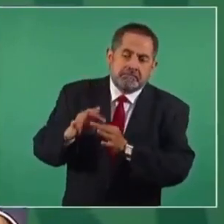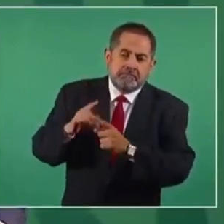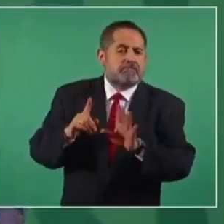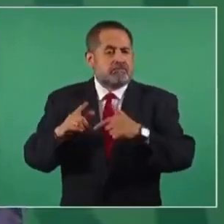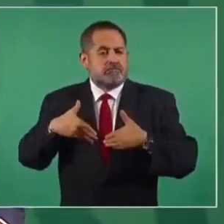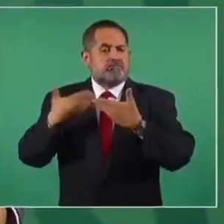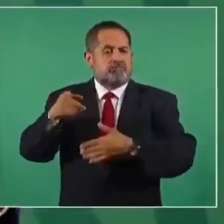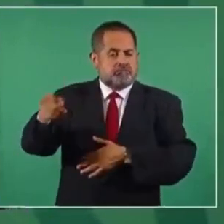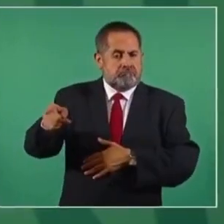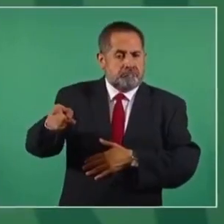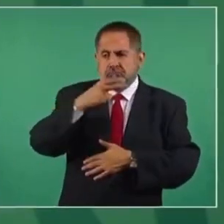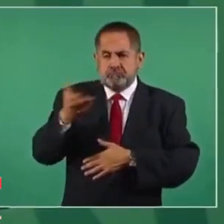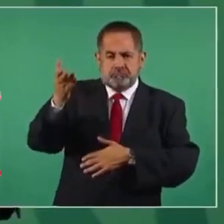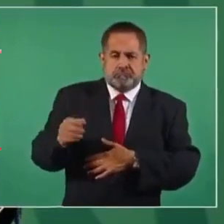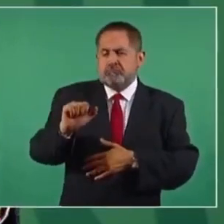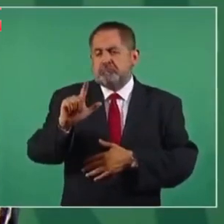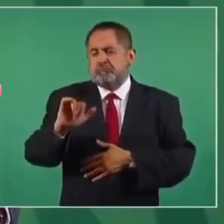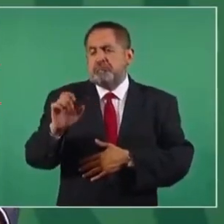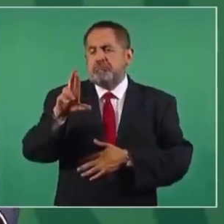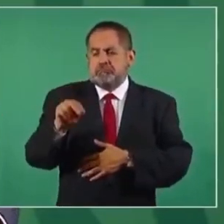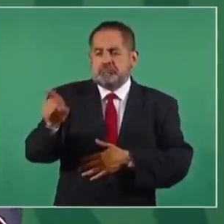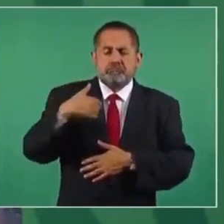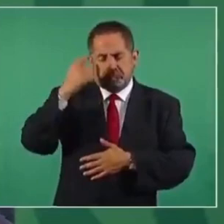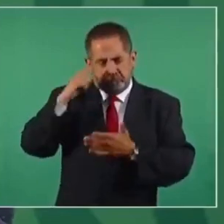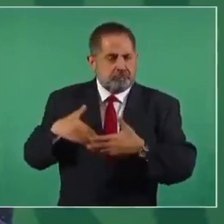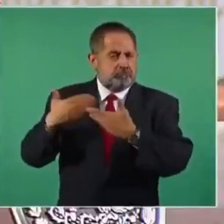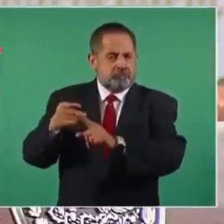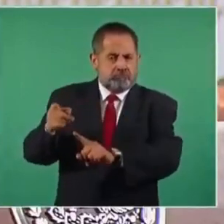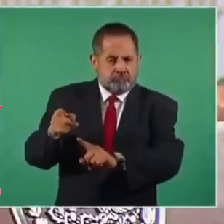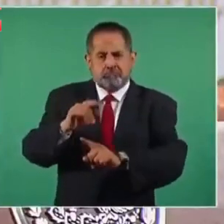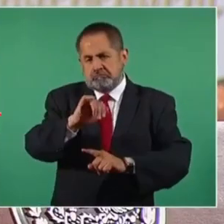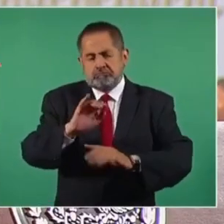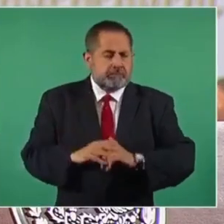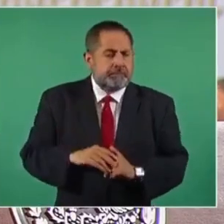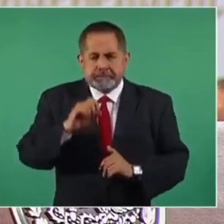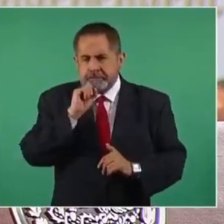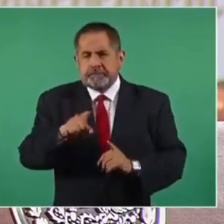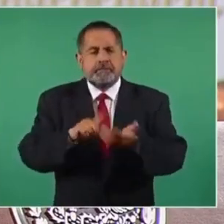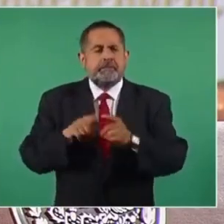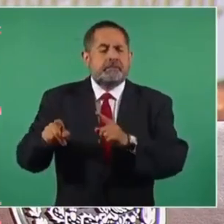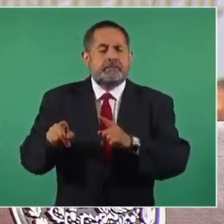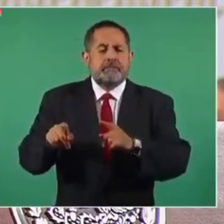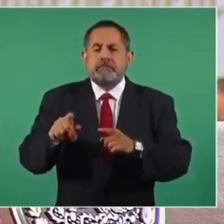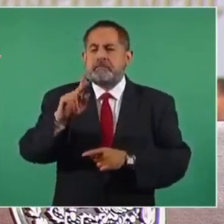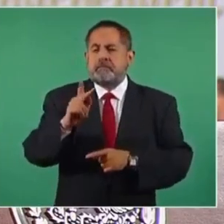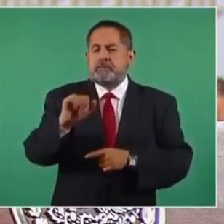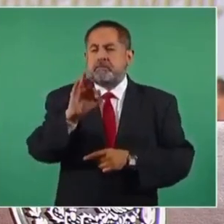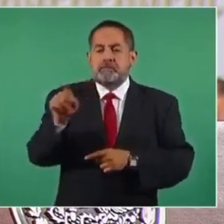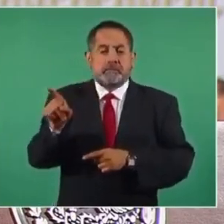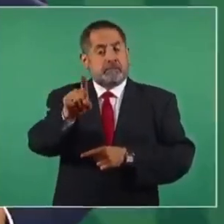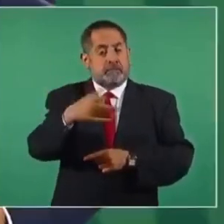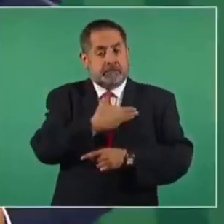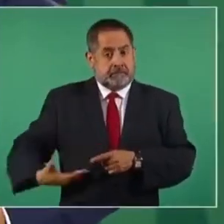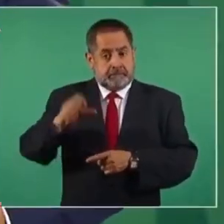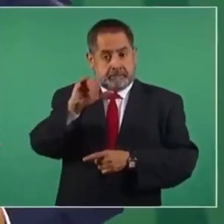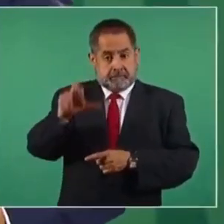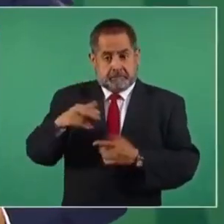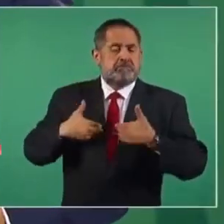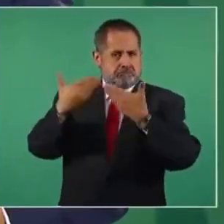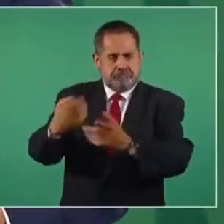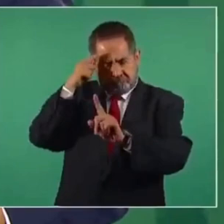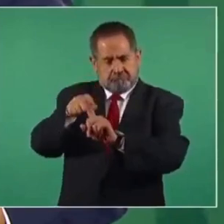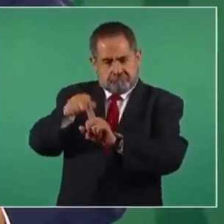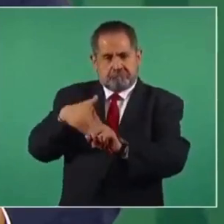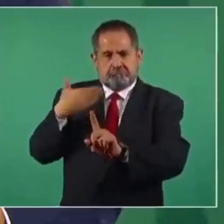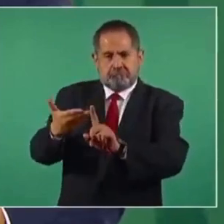le tengo confianza al fiscal Alejandro J. Manero. Y lo mismo en el caso del Poder Judicial, le tengo confianza al presidente de la Suprema Corte de